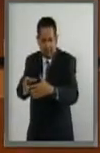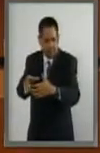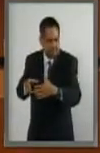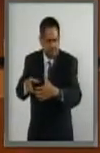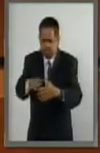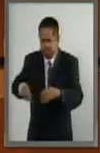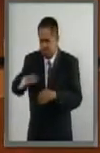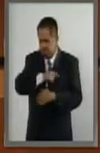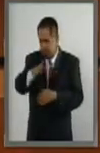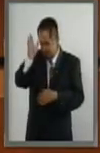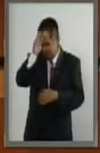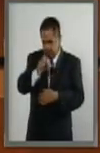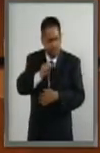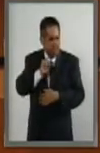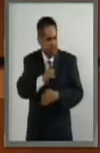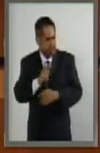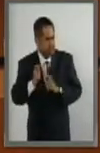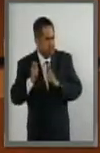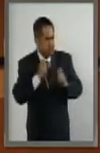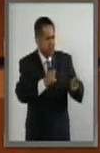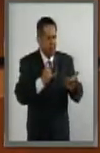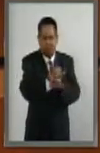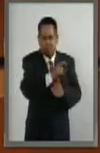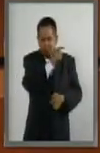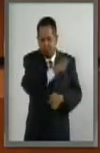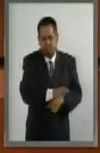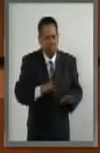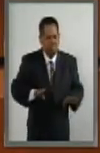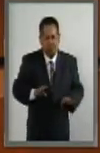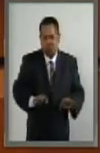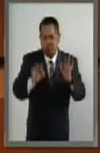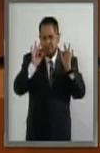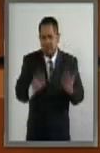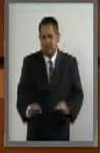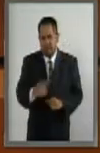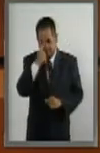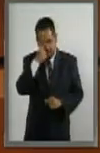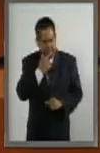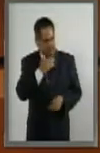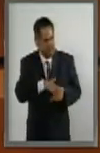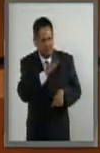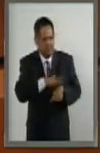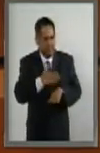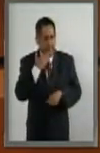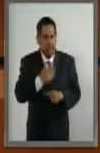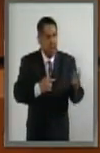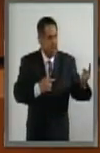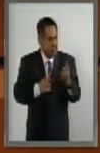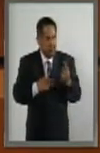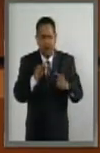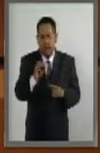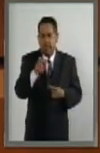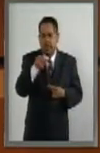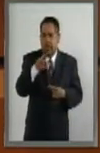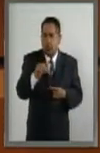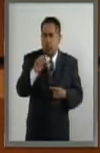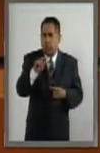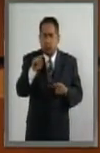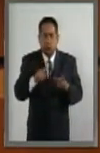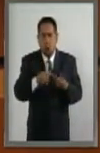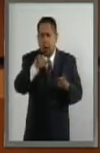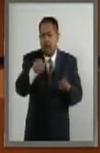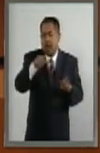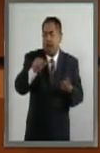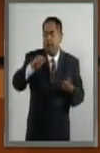coincidimos en que los nombramientos son idóneos. En los casos de nuestros comparecientes, Fernando Castro Trenti, Jaime